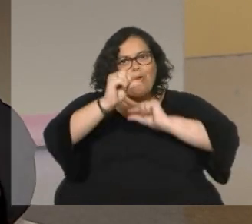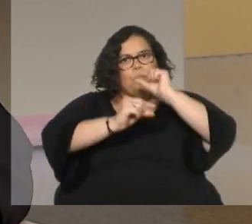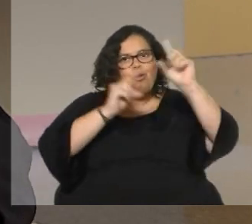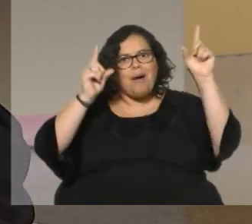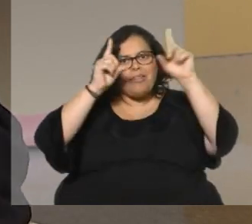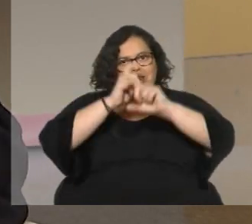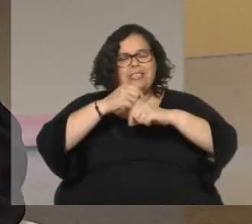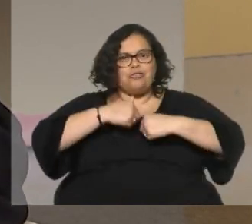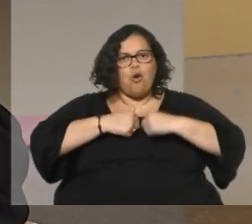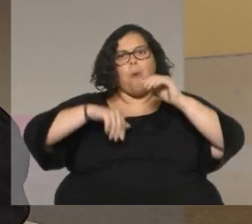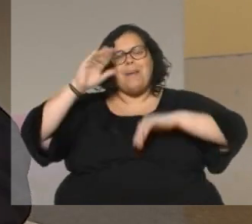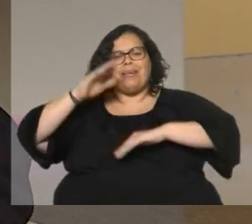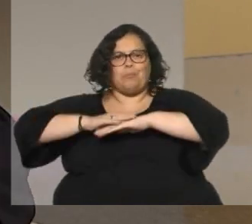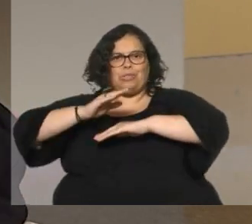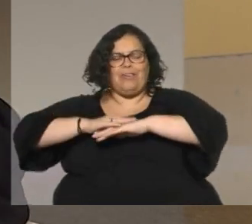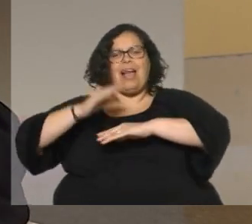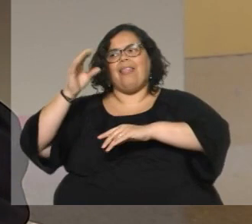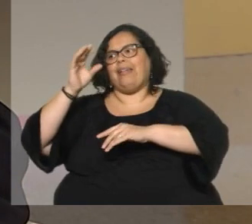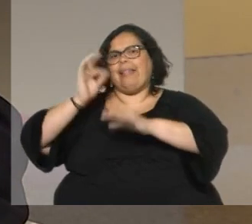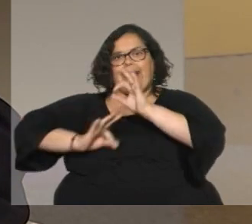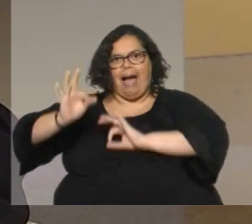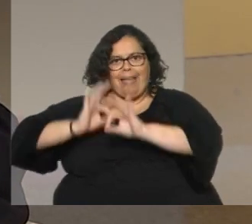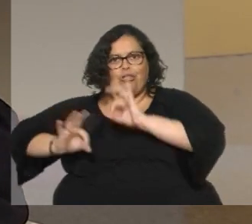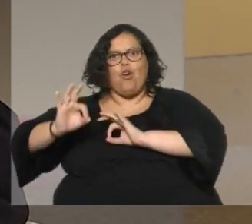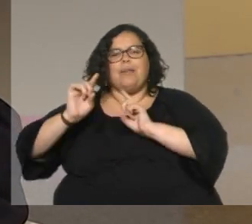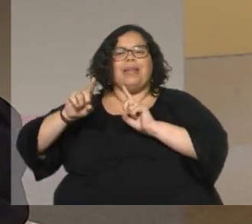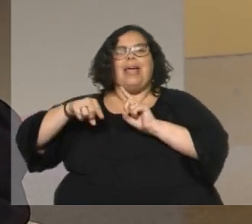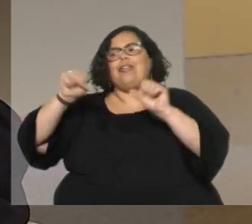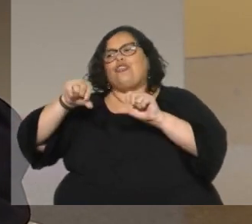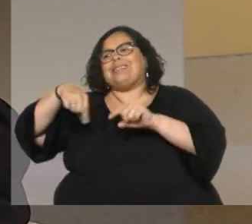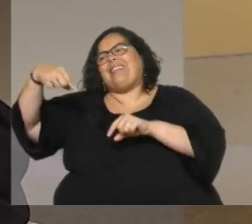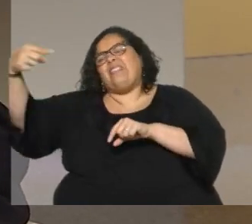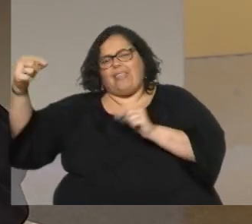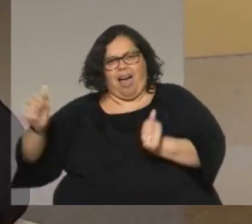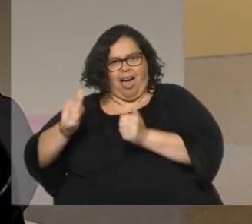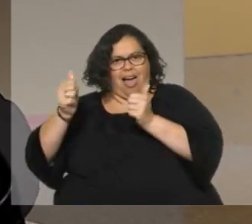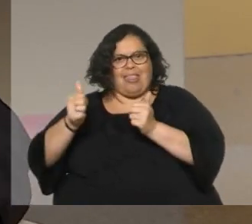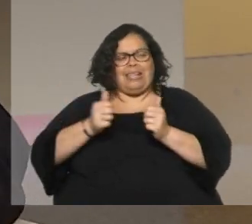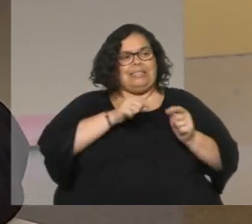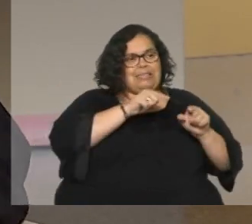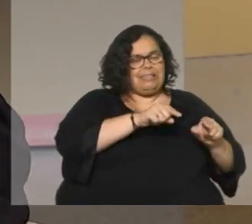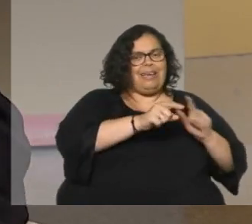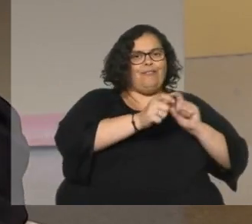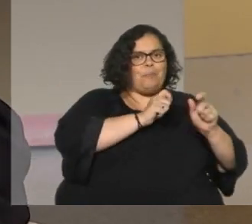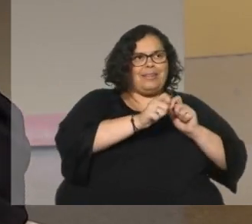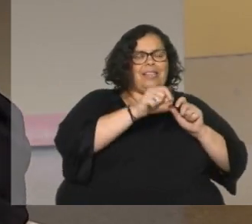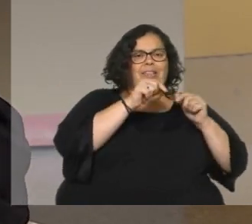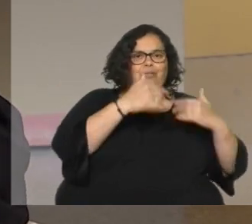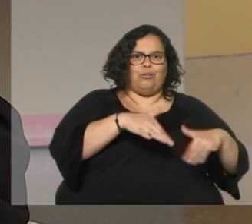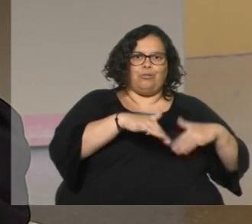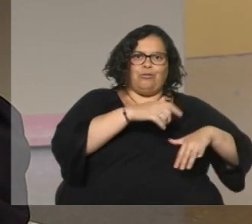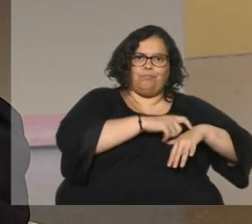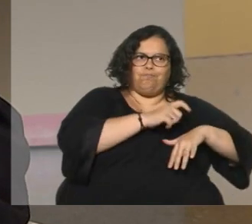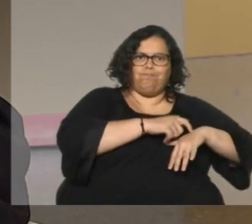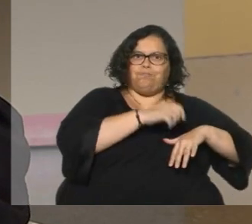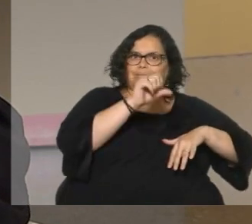nuevas responsabilidades en el teatro, la vida diaria, en otras actividades que yo desarrollo y me di cuenta que paulatinamente iba a ser progresiva